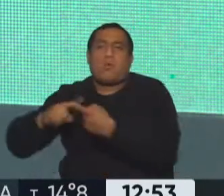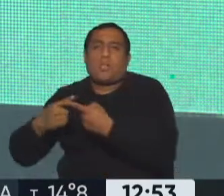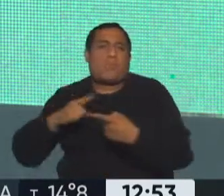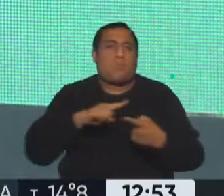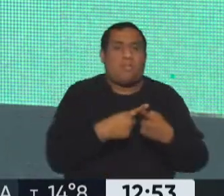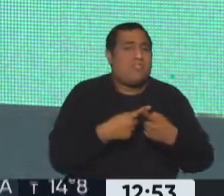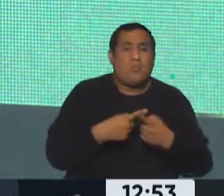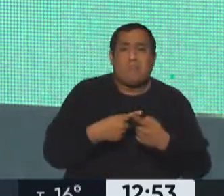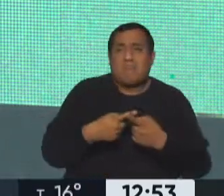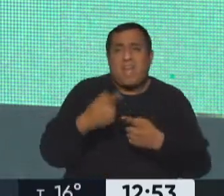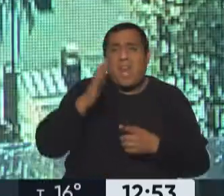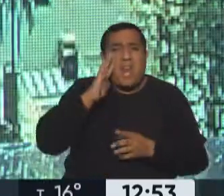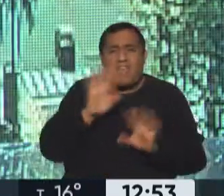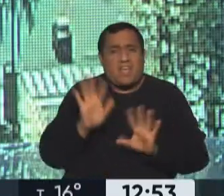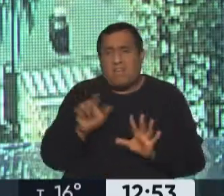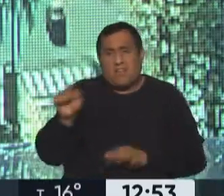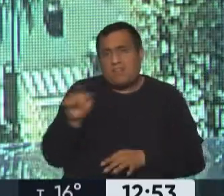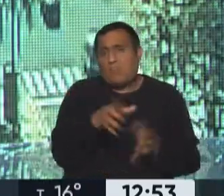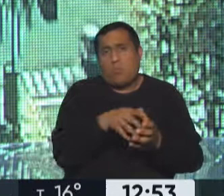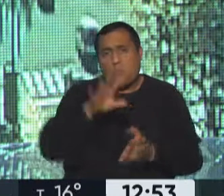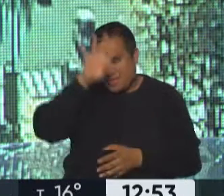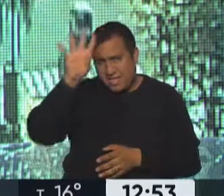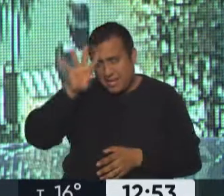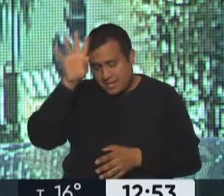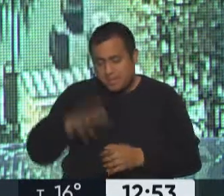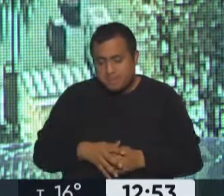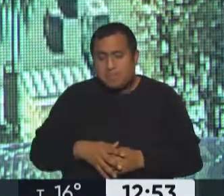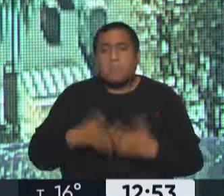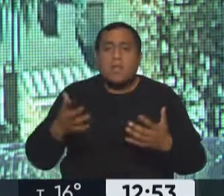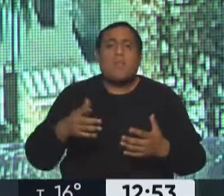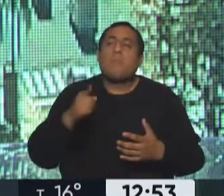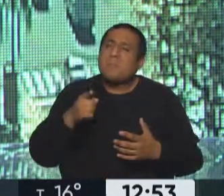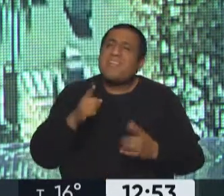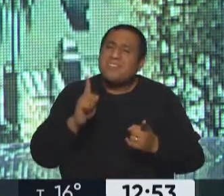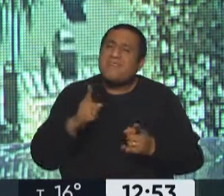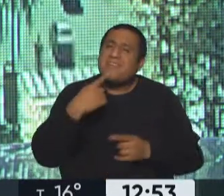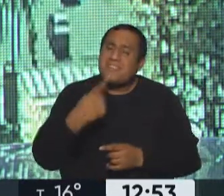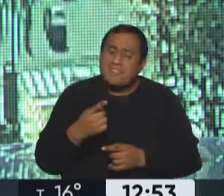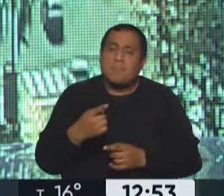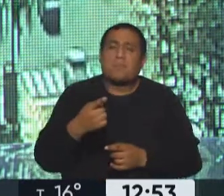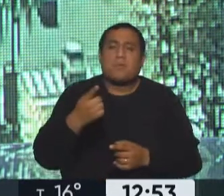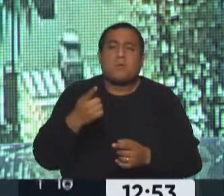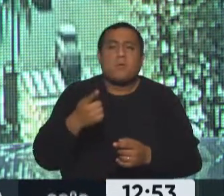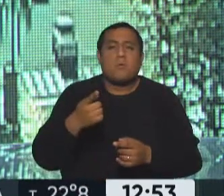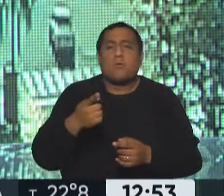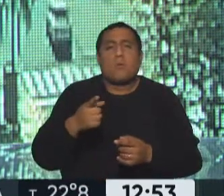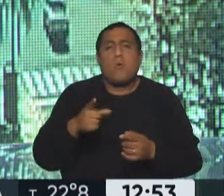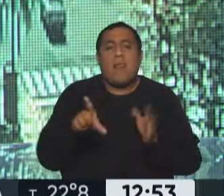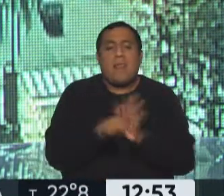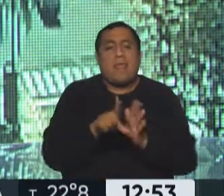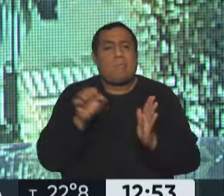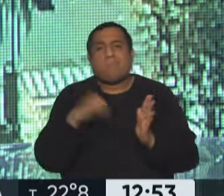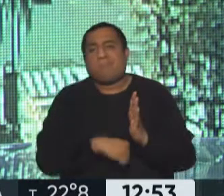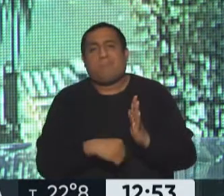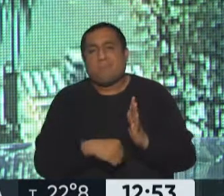excede a las comunidades indígenas. Bueno, la declaración en sus fundamentos habla de esto, de lo ilegal, de